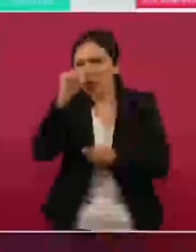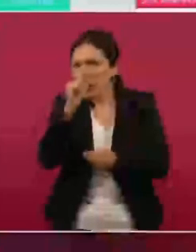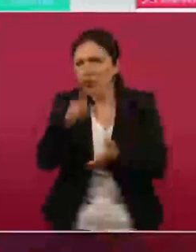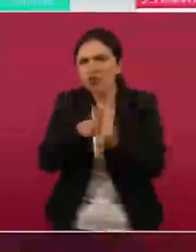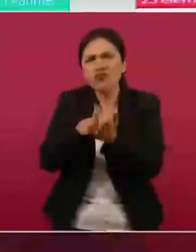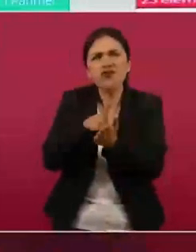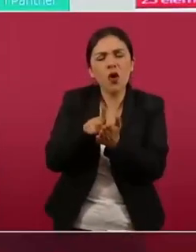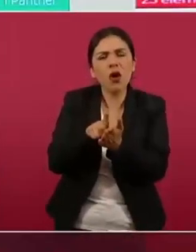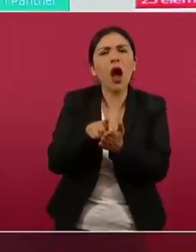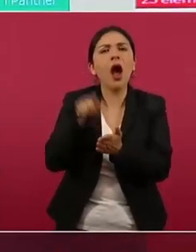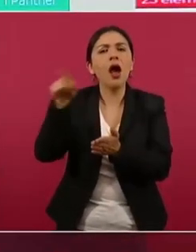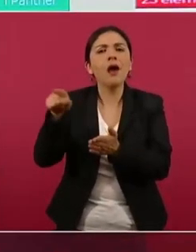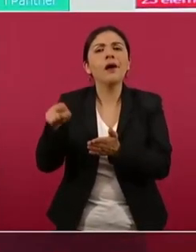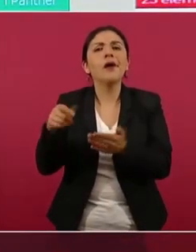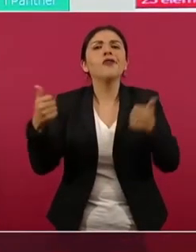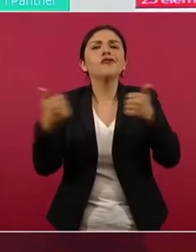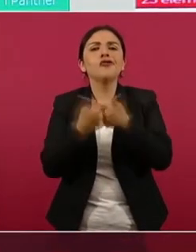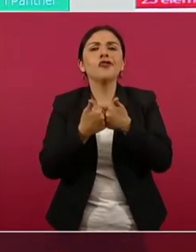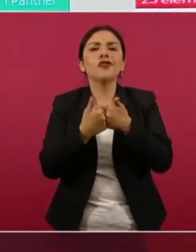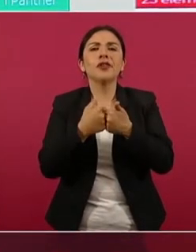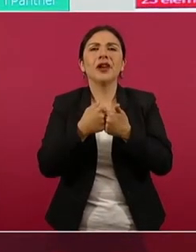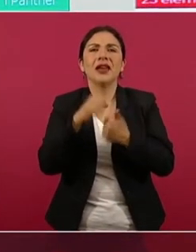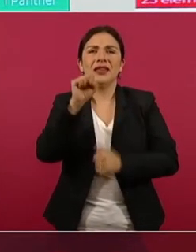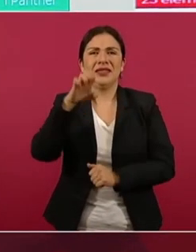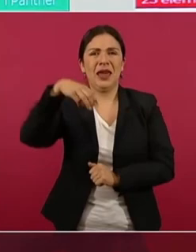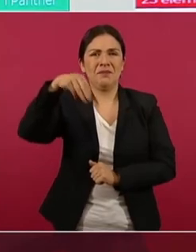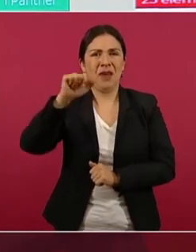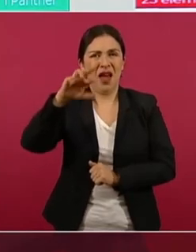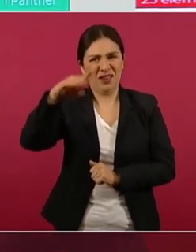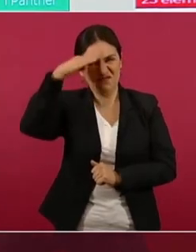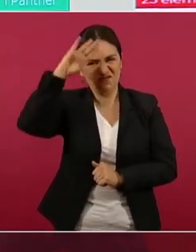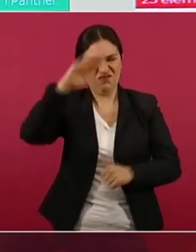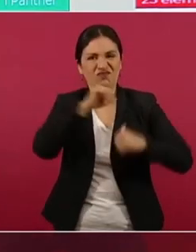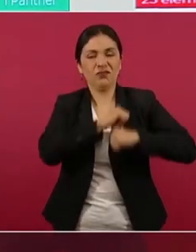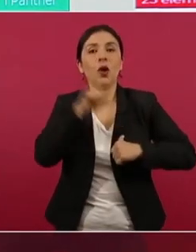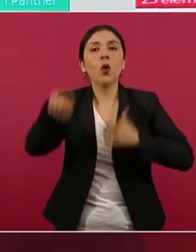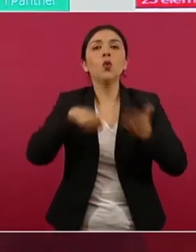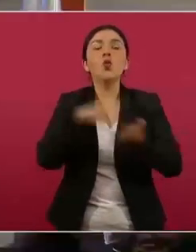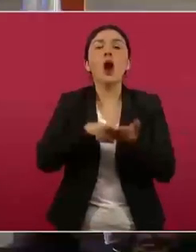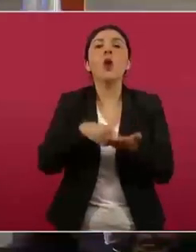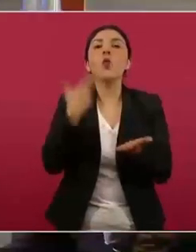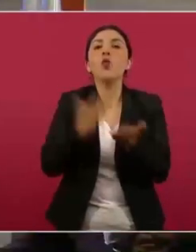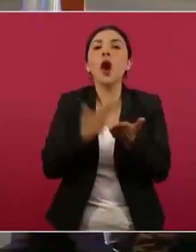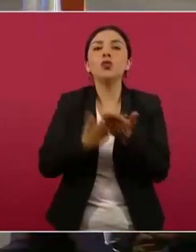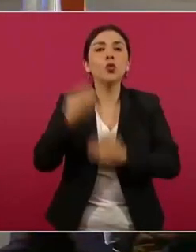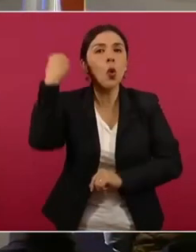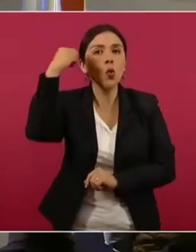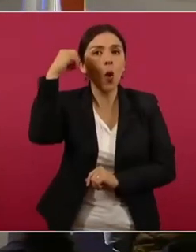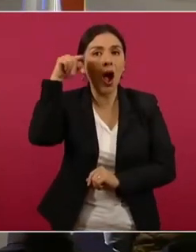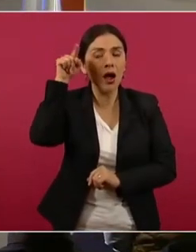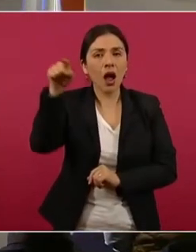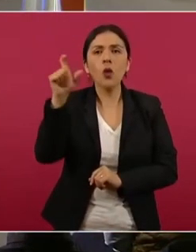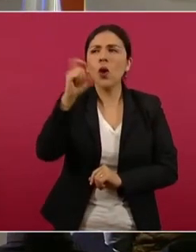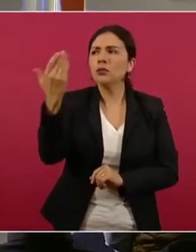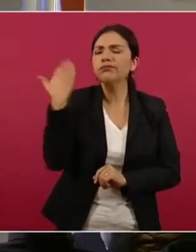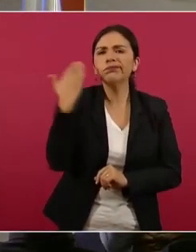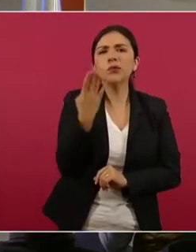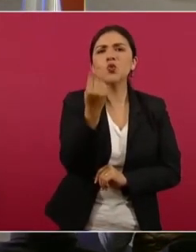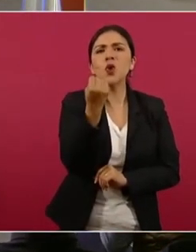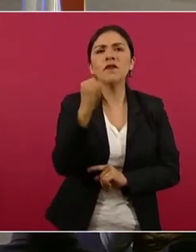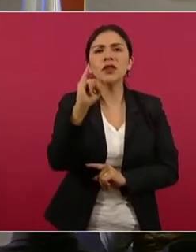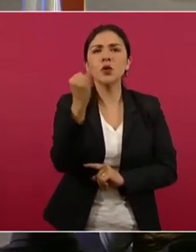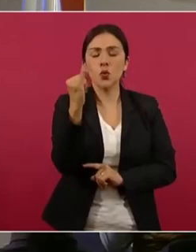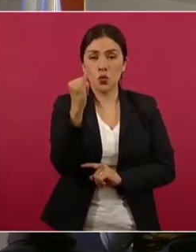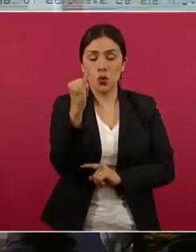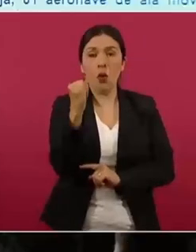realizada por la Secretaría de la Marina. Esto fue en Huatulco, en Oaxaca, el pasado 9 de junio,